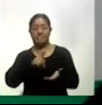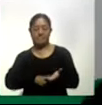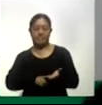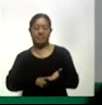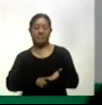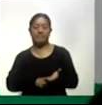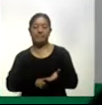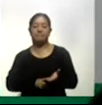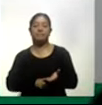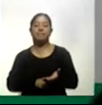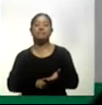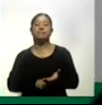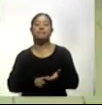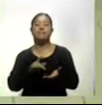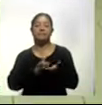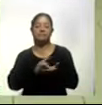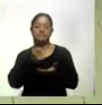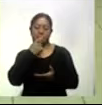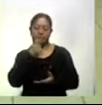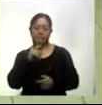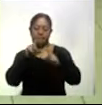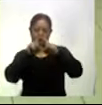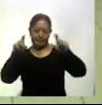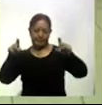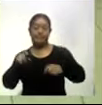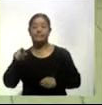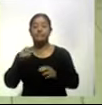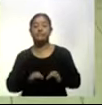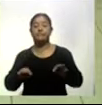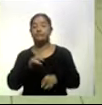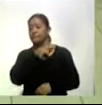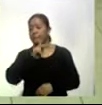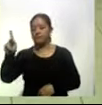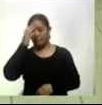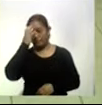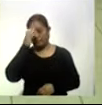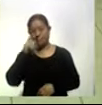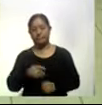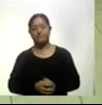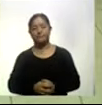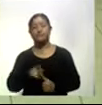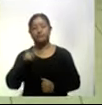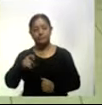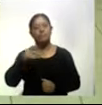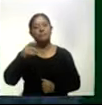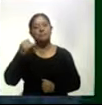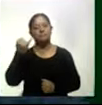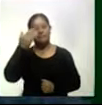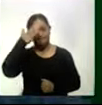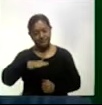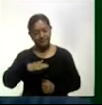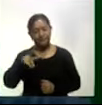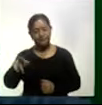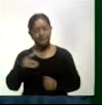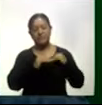debido a sus siglas señaló que es importante que la gente lo tome lo conozca y sepan que la evolución después de la ingesta del tratamiento